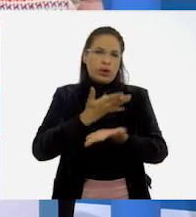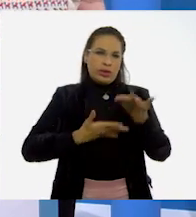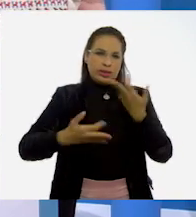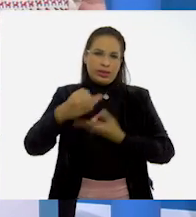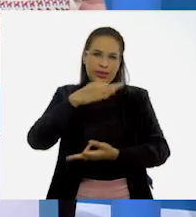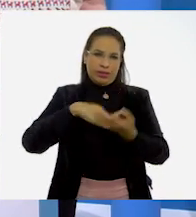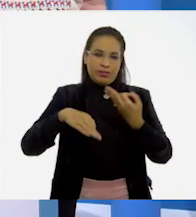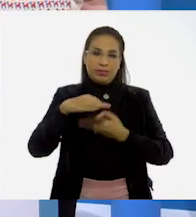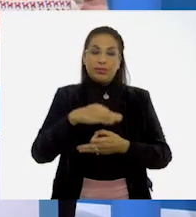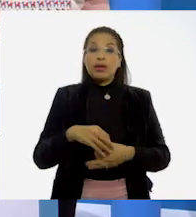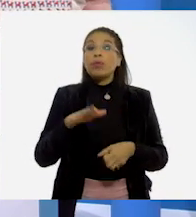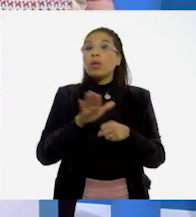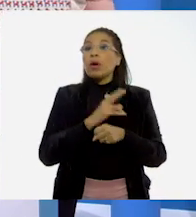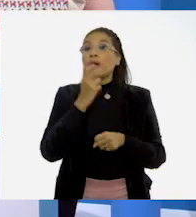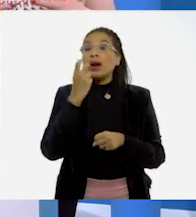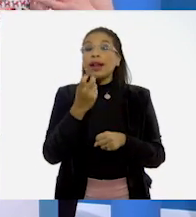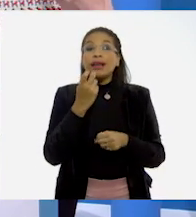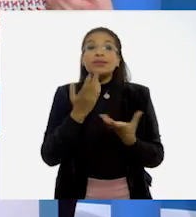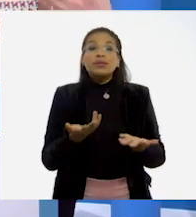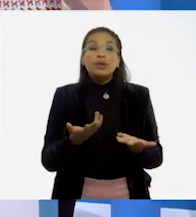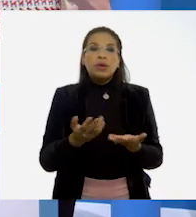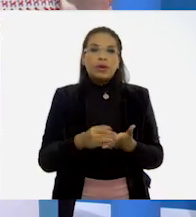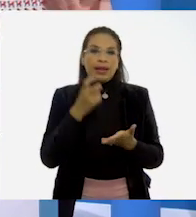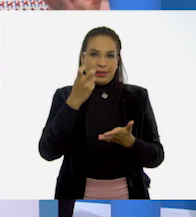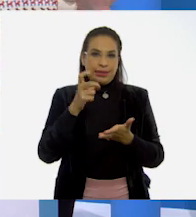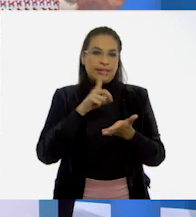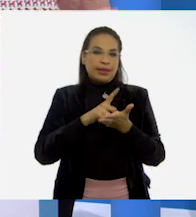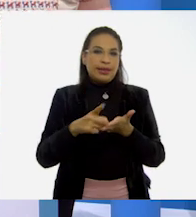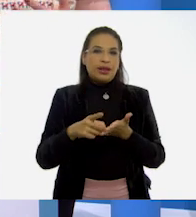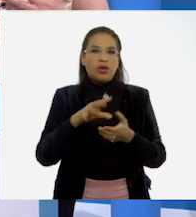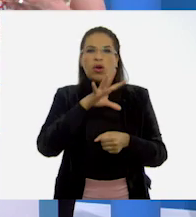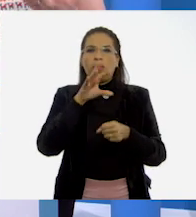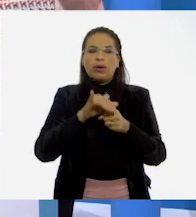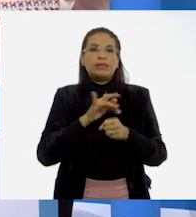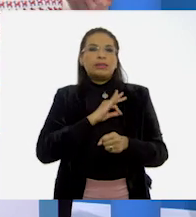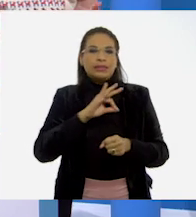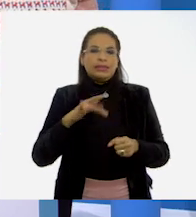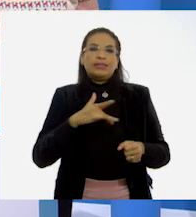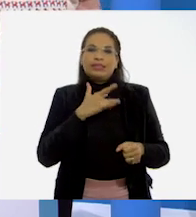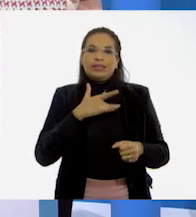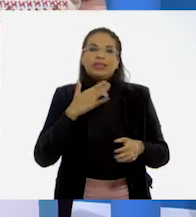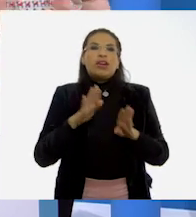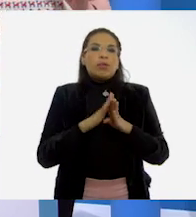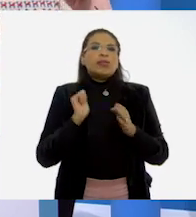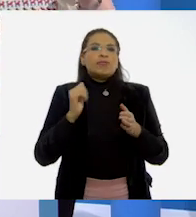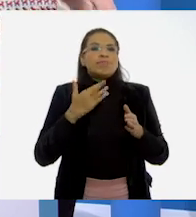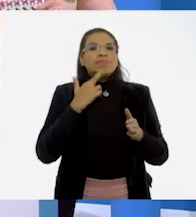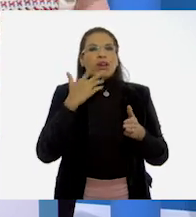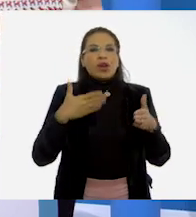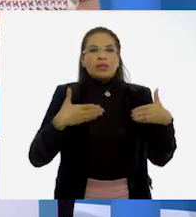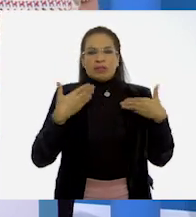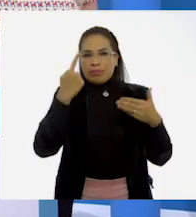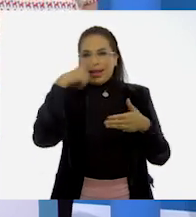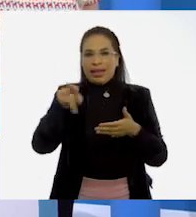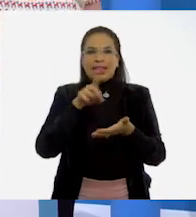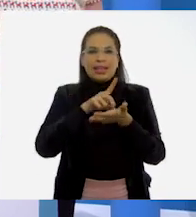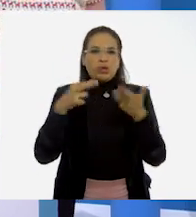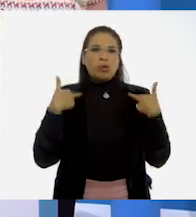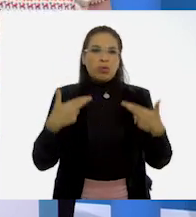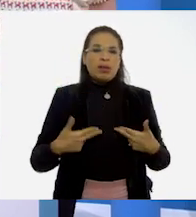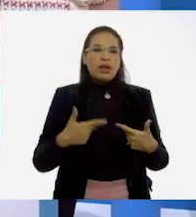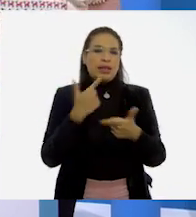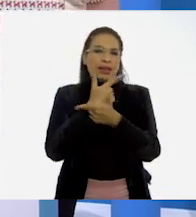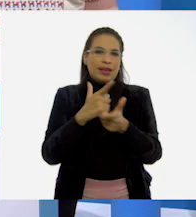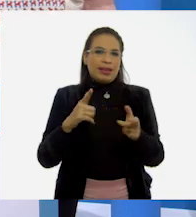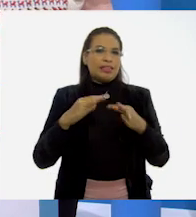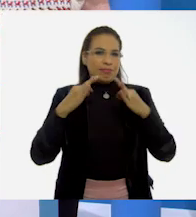Es por ello que este derecho al pleno disfrute de sus derechos humanos y a las libertades fundamentales.